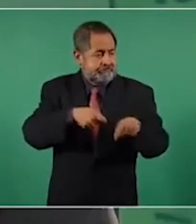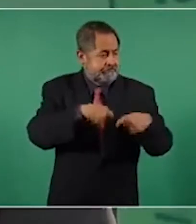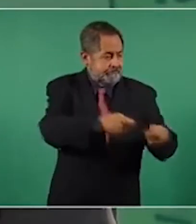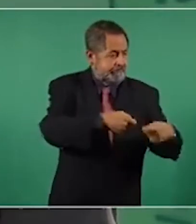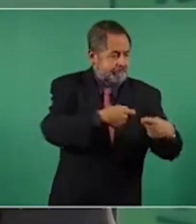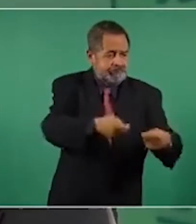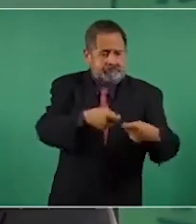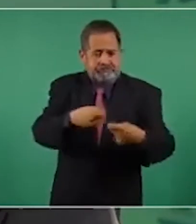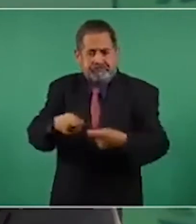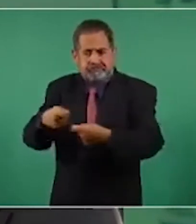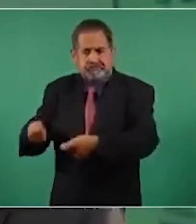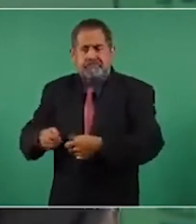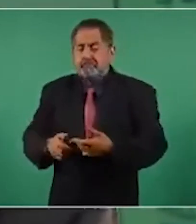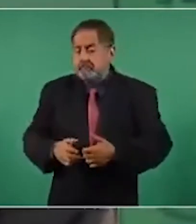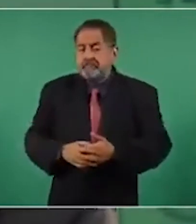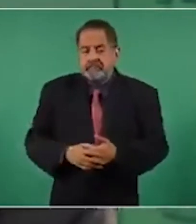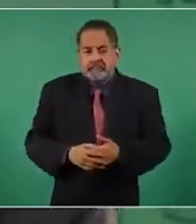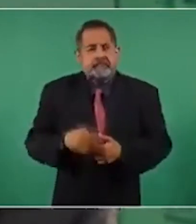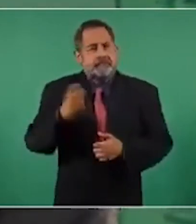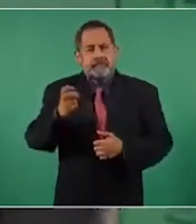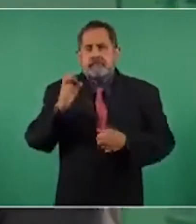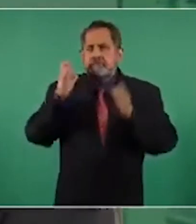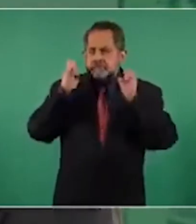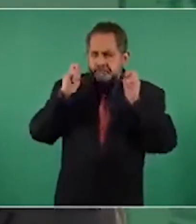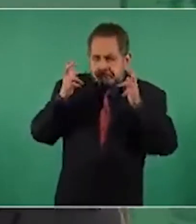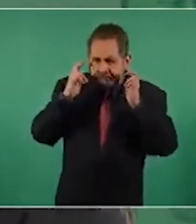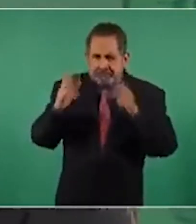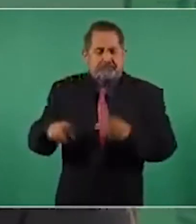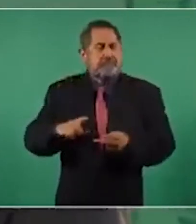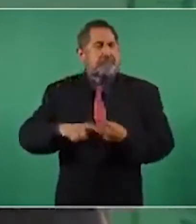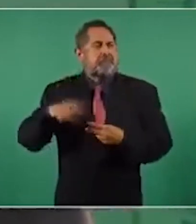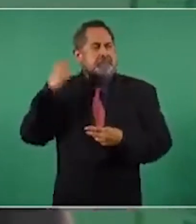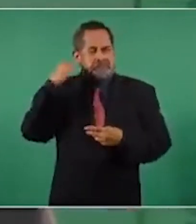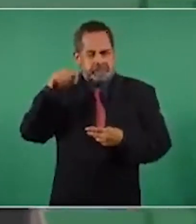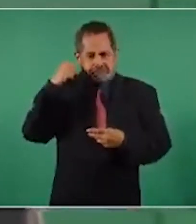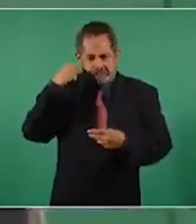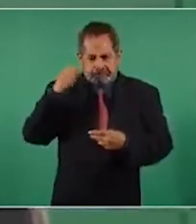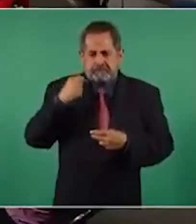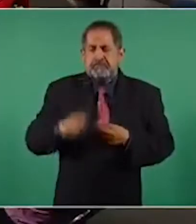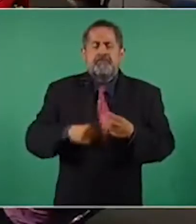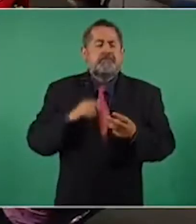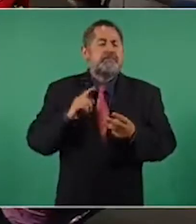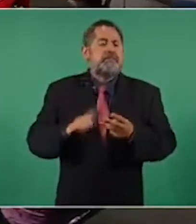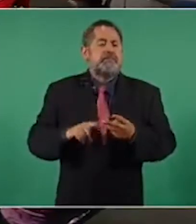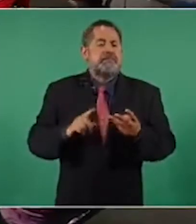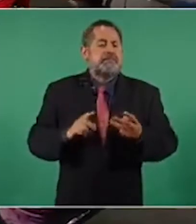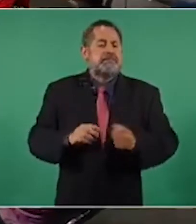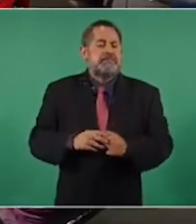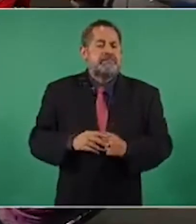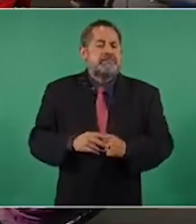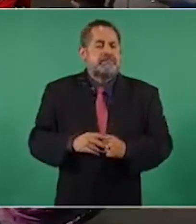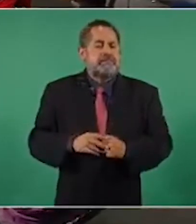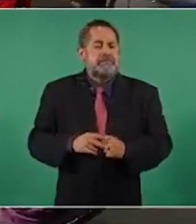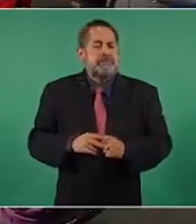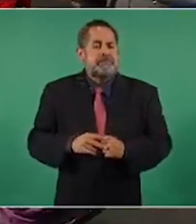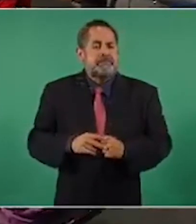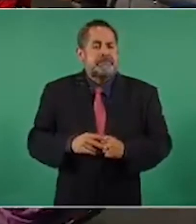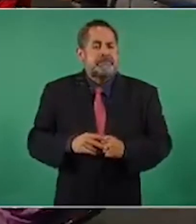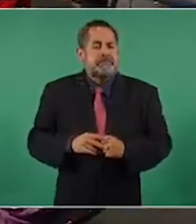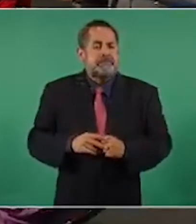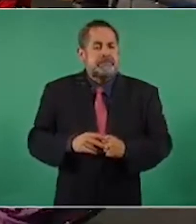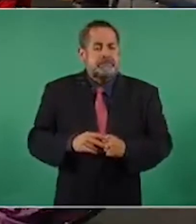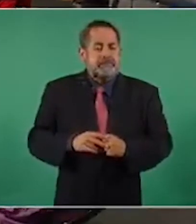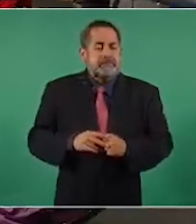Eso lo hicimos en Chiapas, lo hicimos en Tabasco, lo